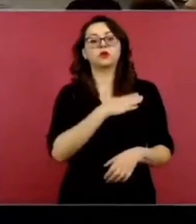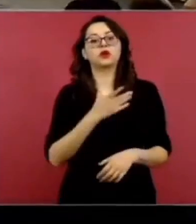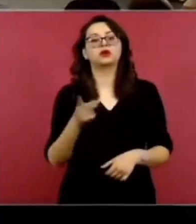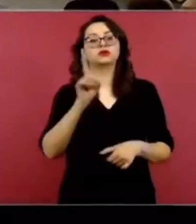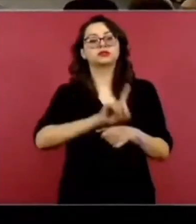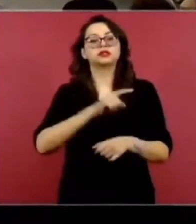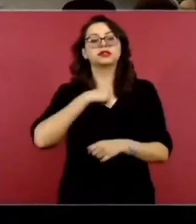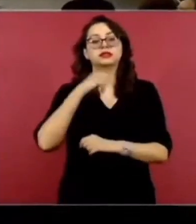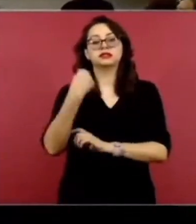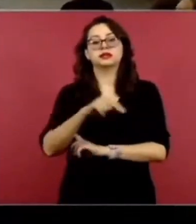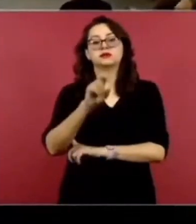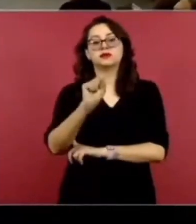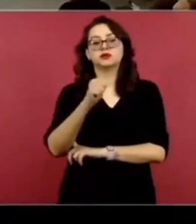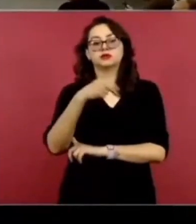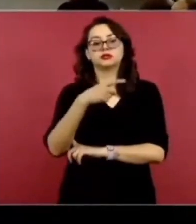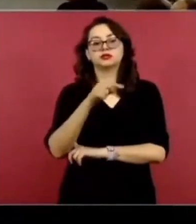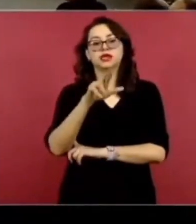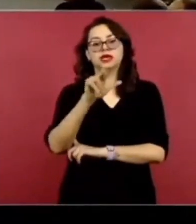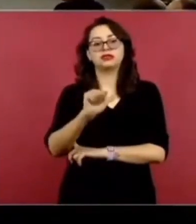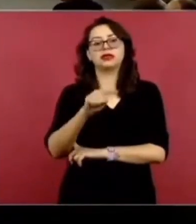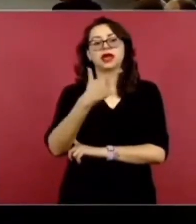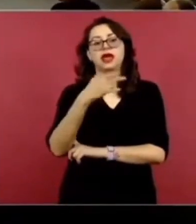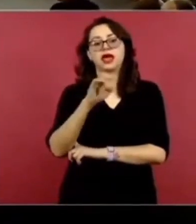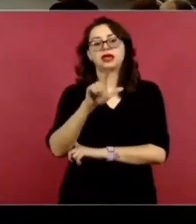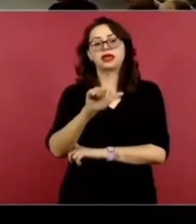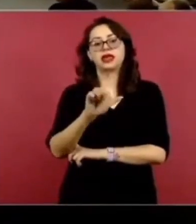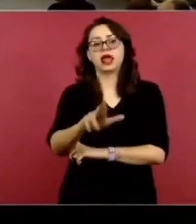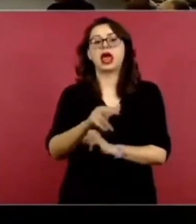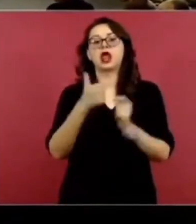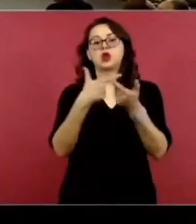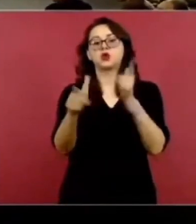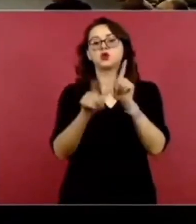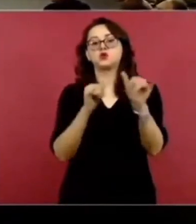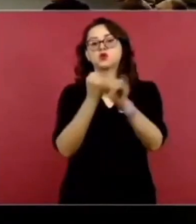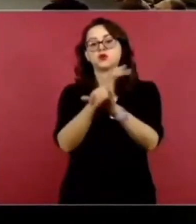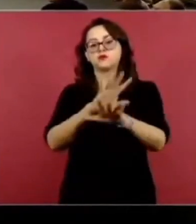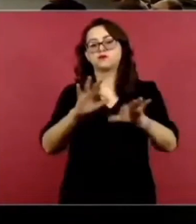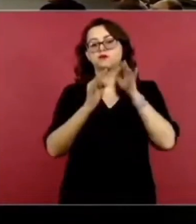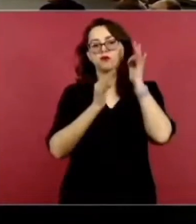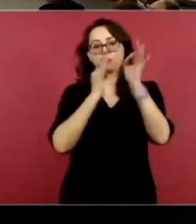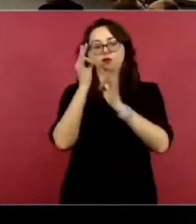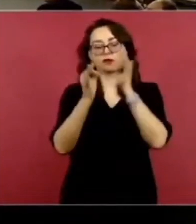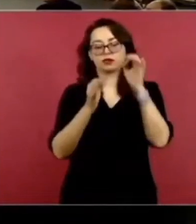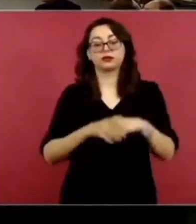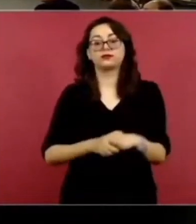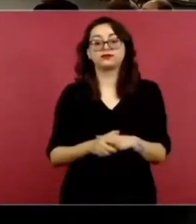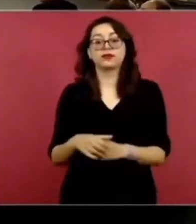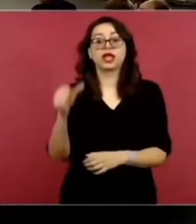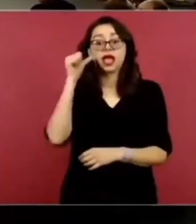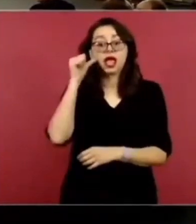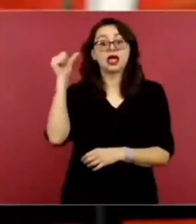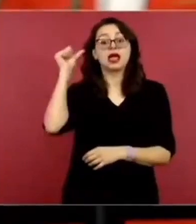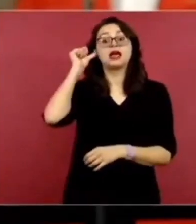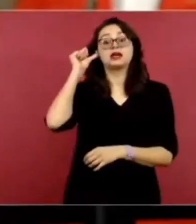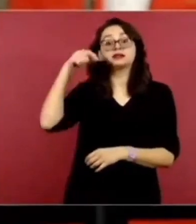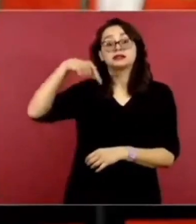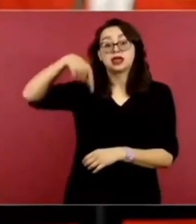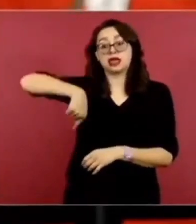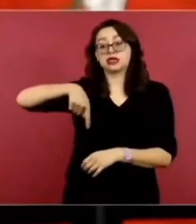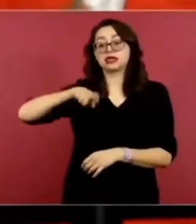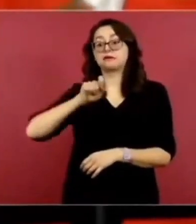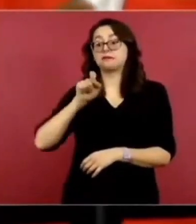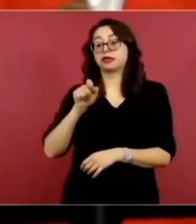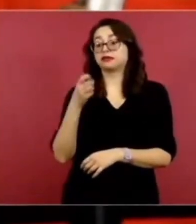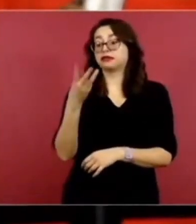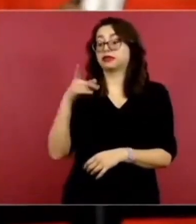el grupo informativo. Como todos sabemos, el día de ayer estuvieron aquí los 23 gobernadores. Finalmente